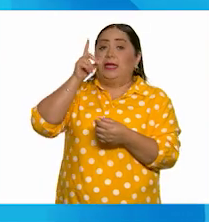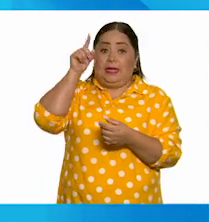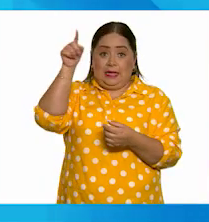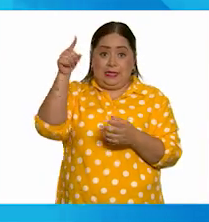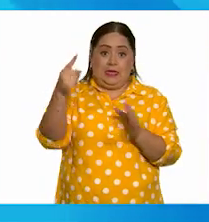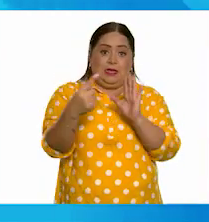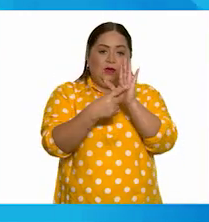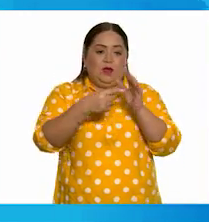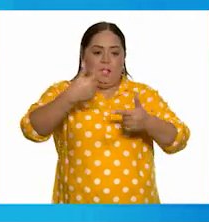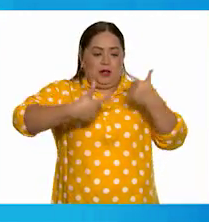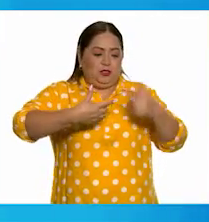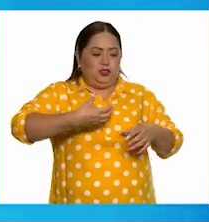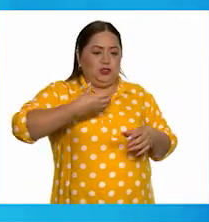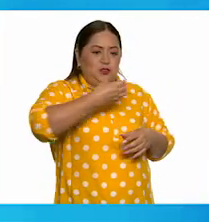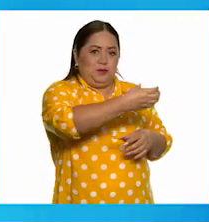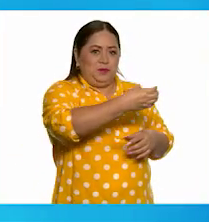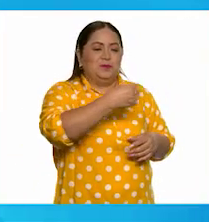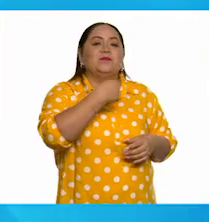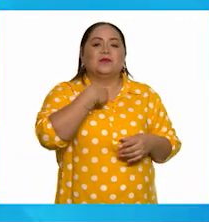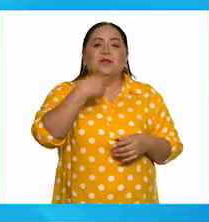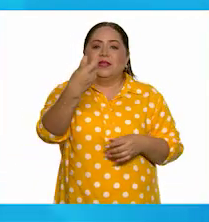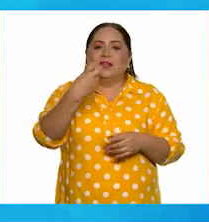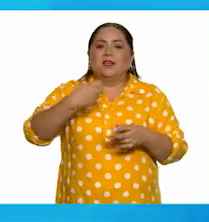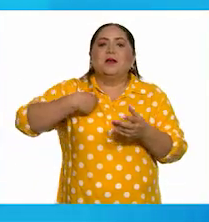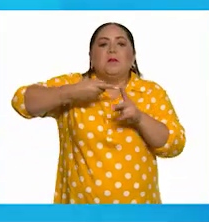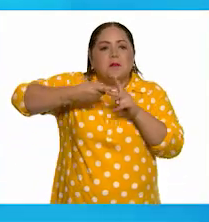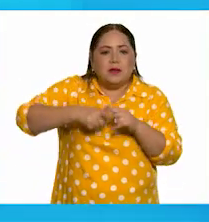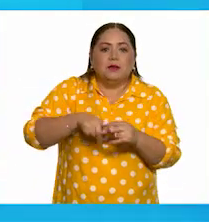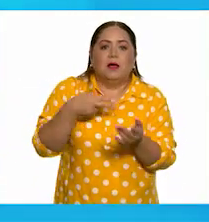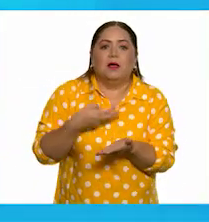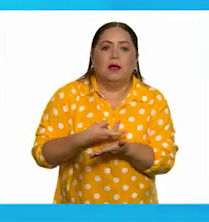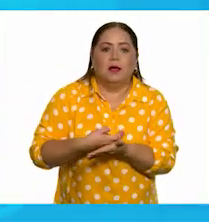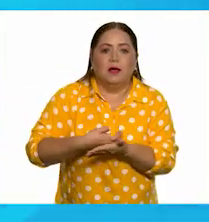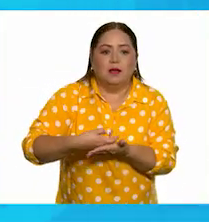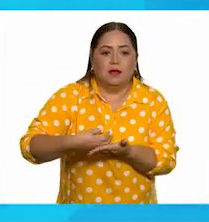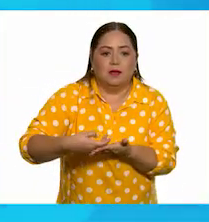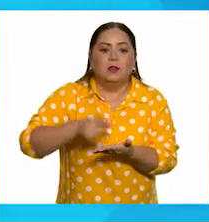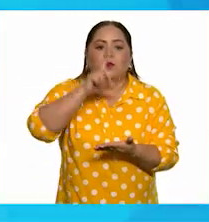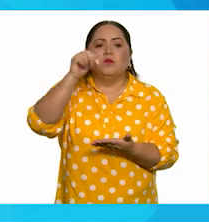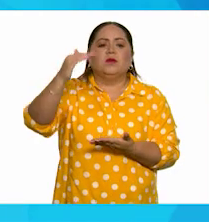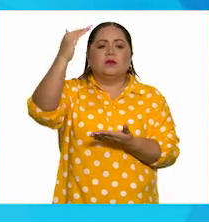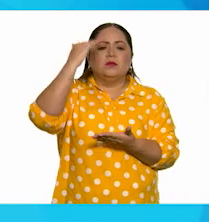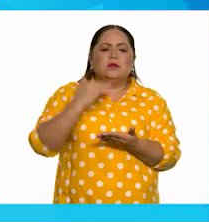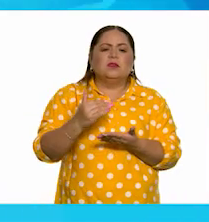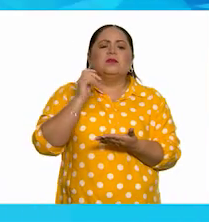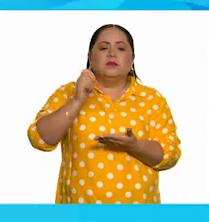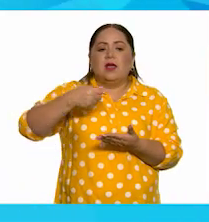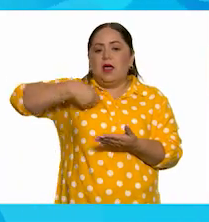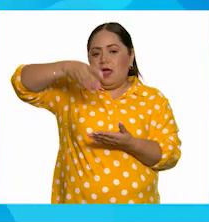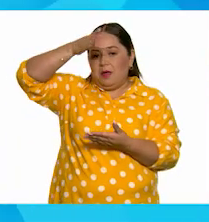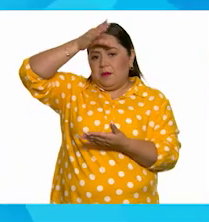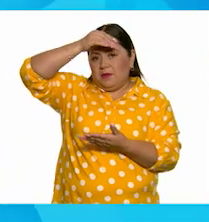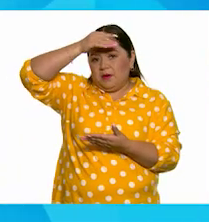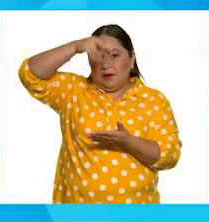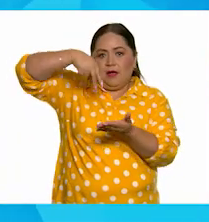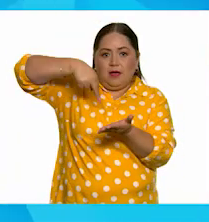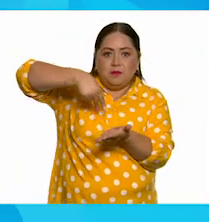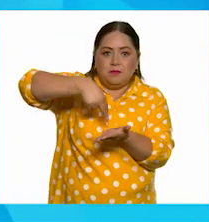me mostraba la familia y decía leche. Comencé a gatear. En el siguiente párrafo dice, aprendí a caminar.